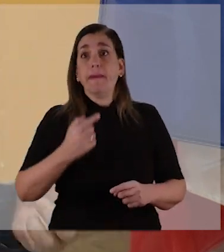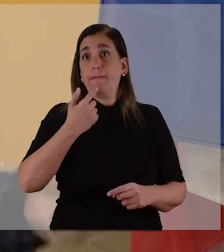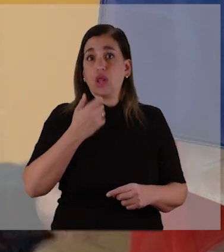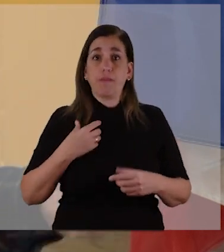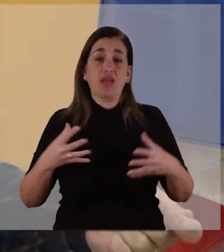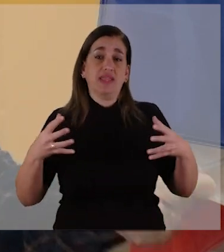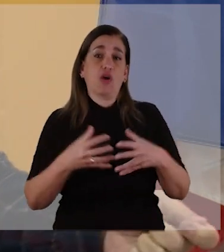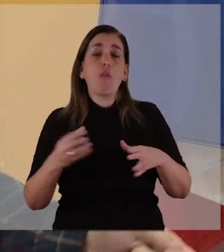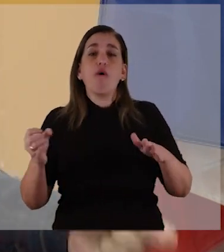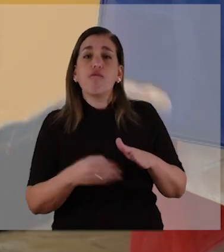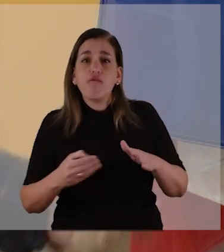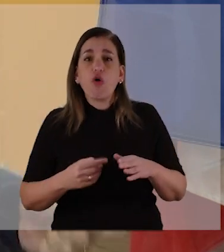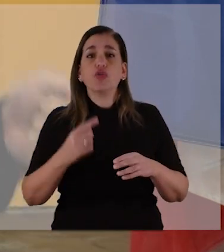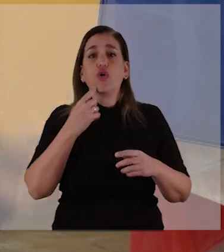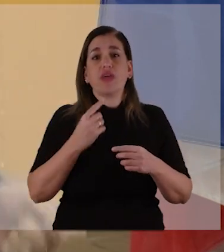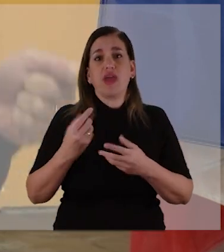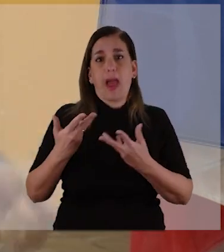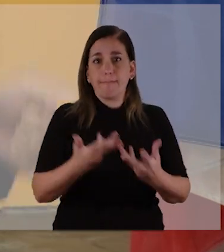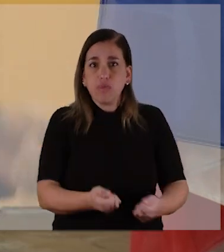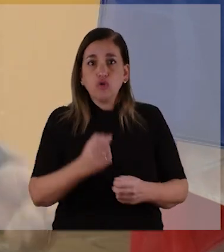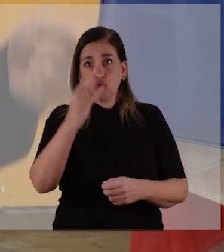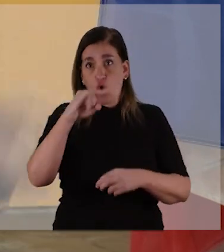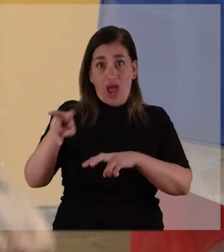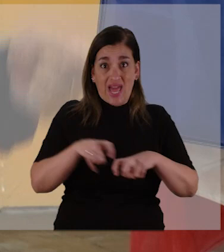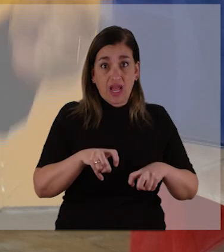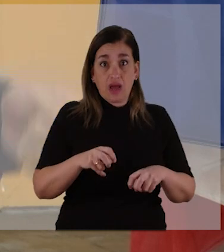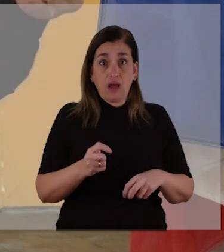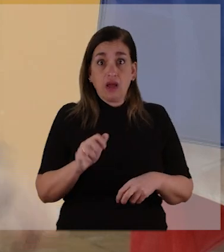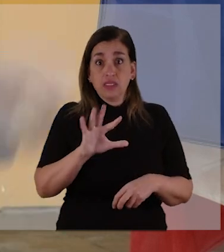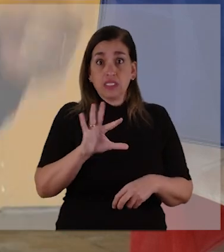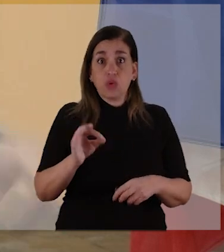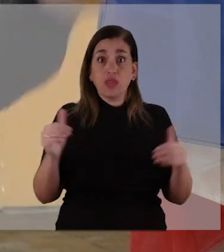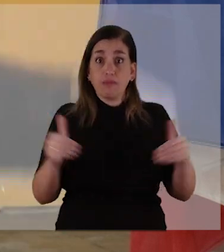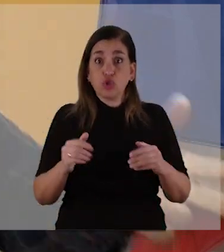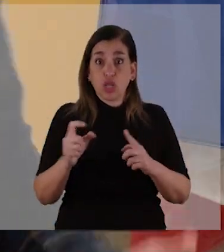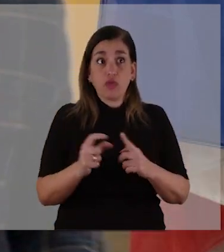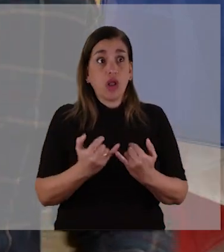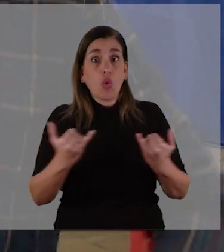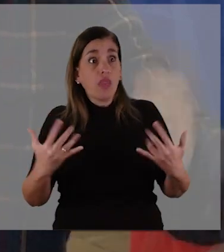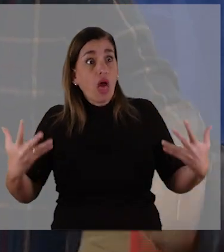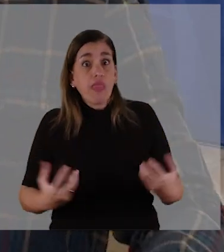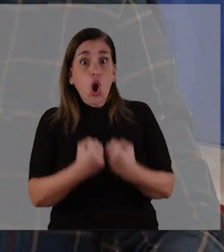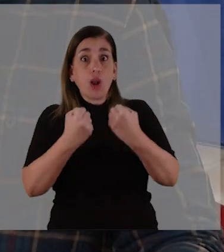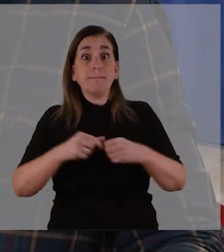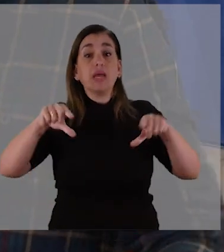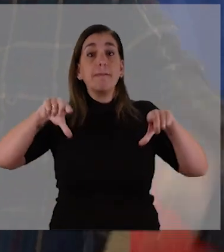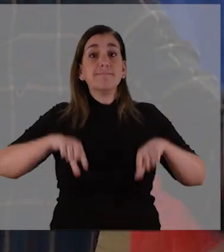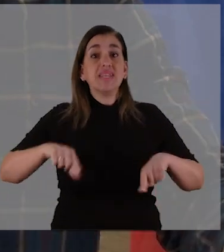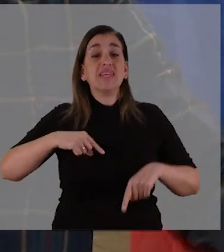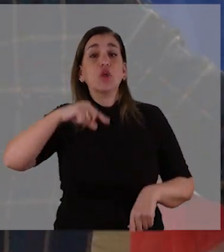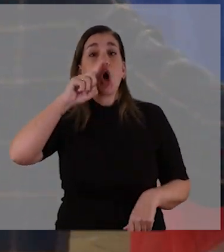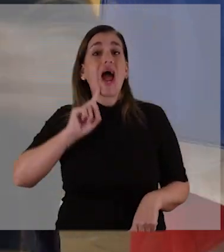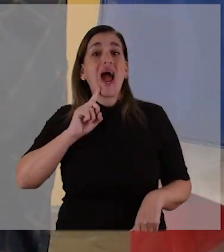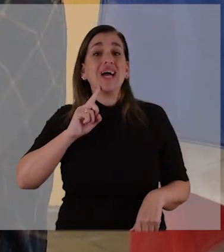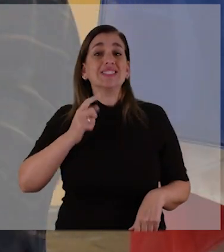También una cosa es cuando veníamos con el Fondo de Reconstrucción y Fomento de la Granja, que llegó a tener 50 millones de dólares, y un día para el otro, el